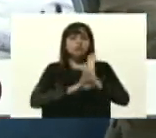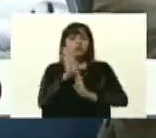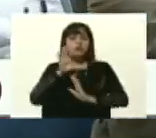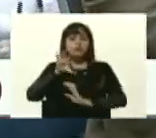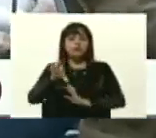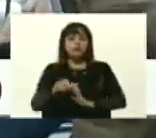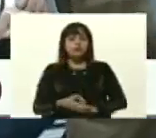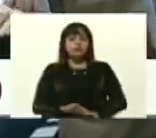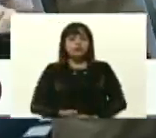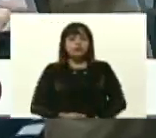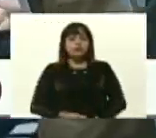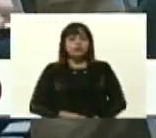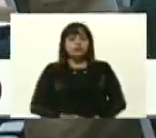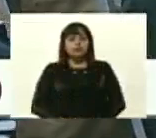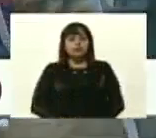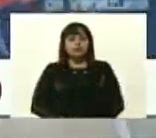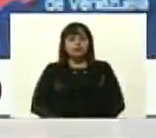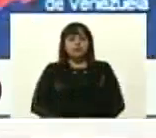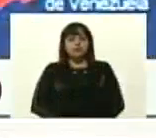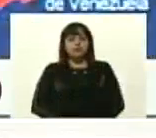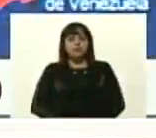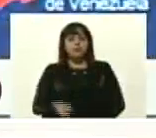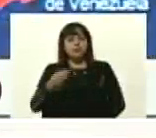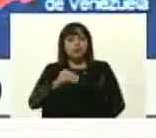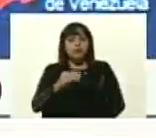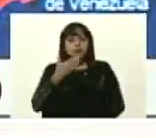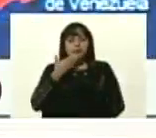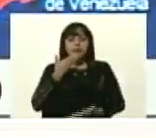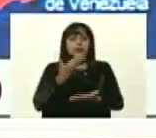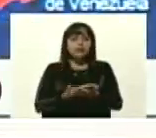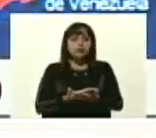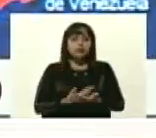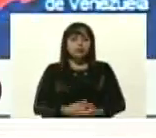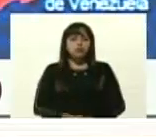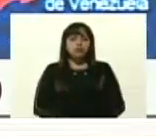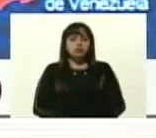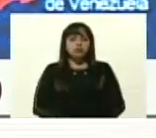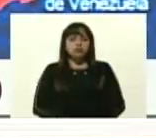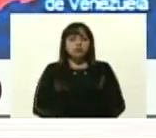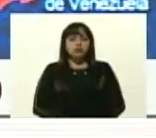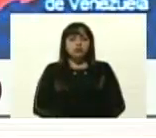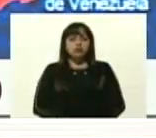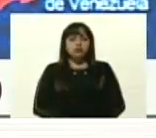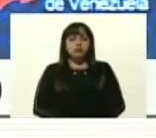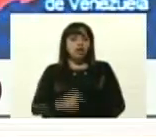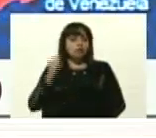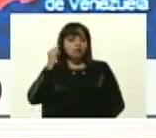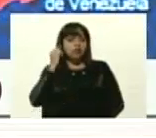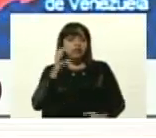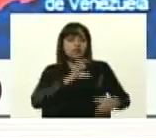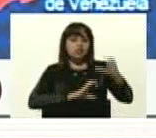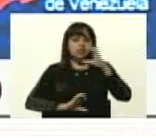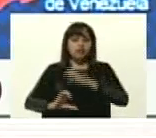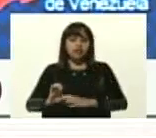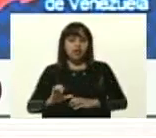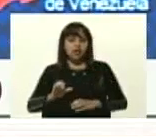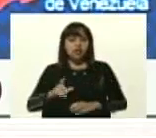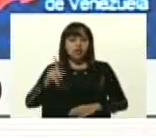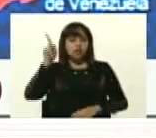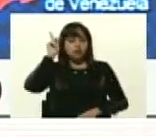país. Pero además le he pedido a la científica, doctora y profesora,